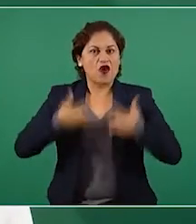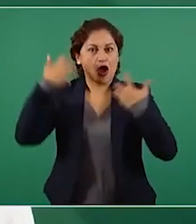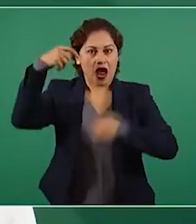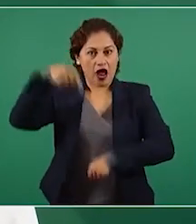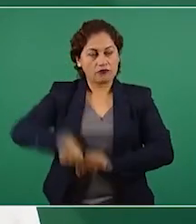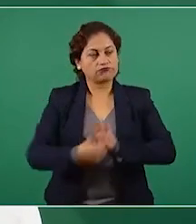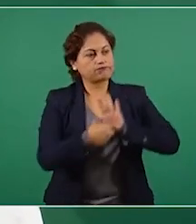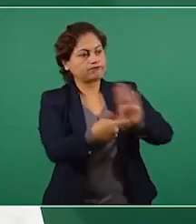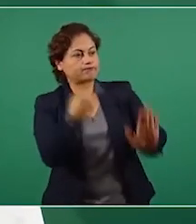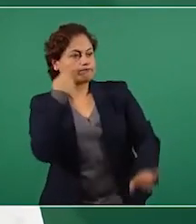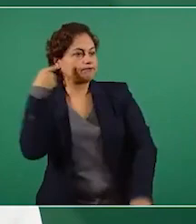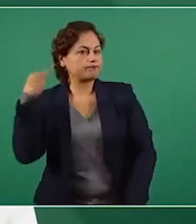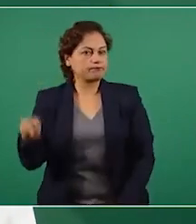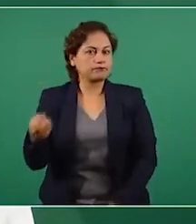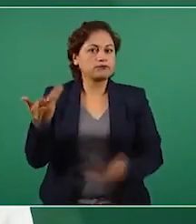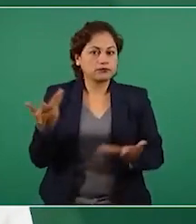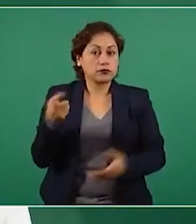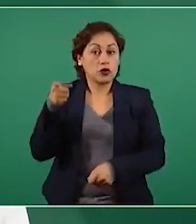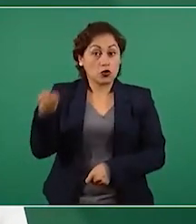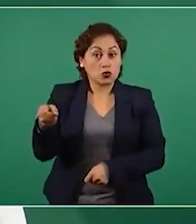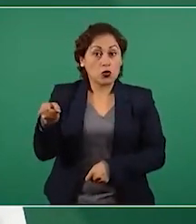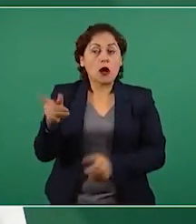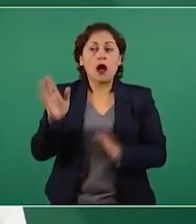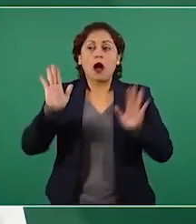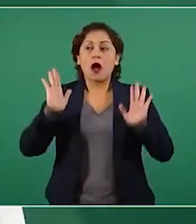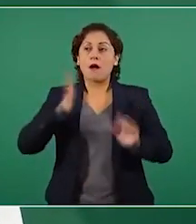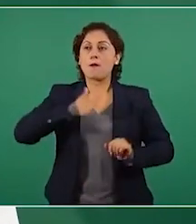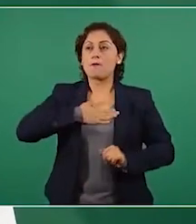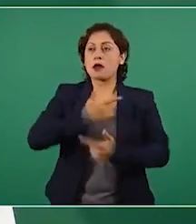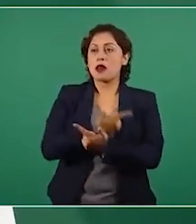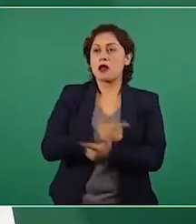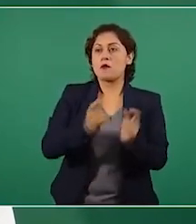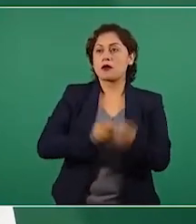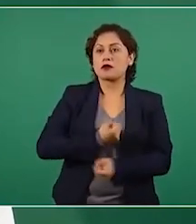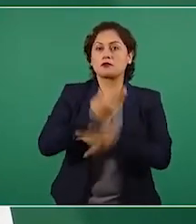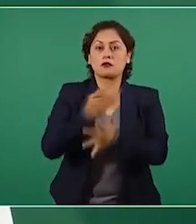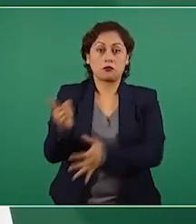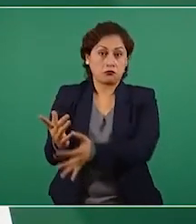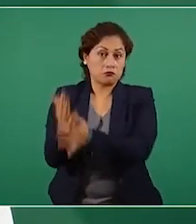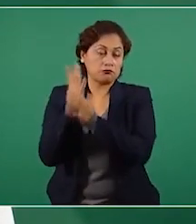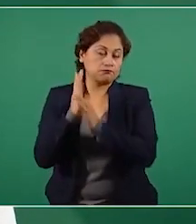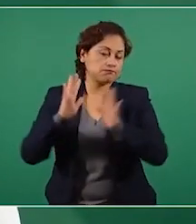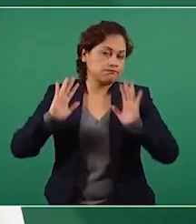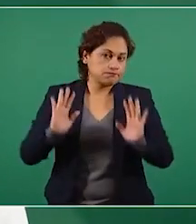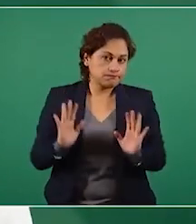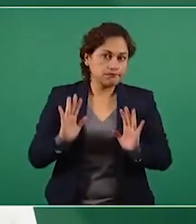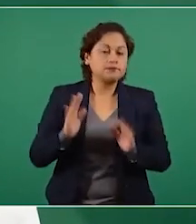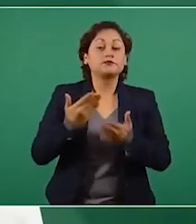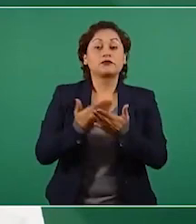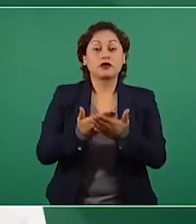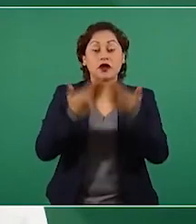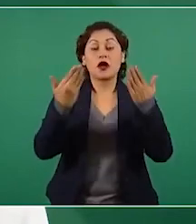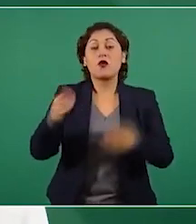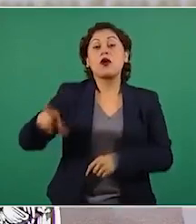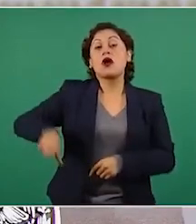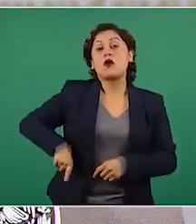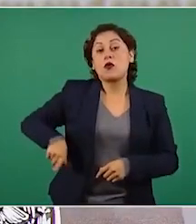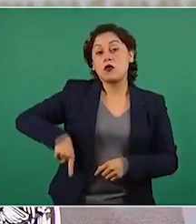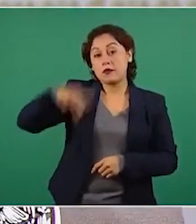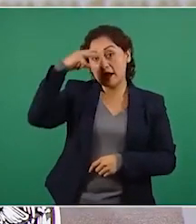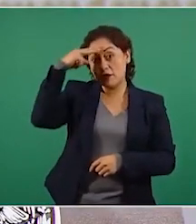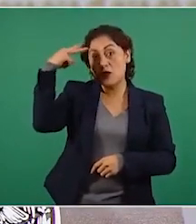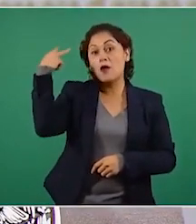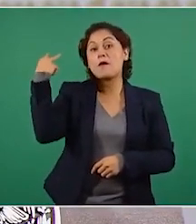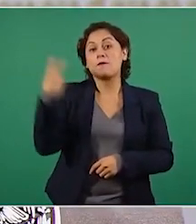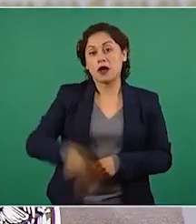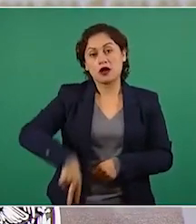crítica se escudan en la defensa de la libertad de expresión. Ahora que el Gobierno de México ha otorgado un trato equitativo a